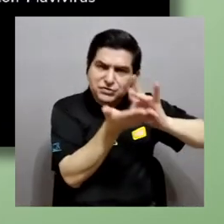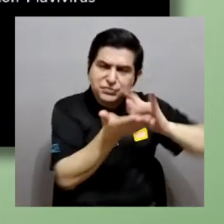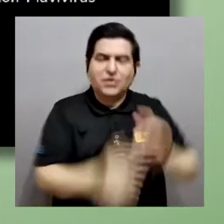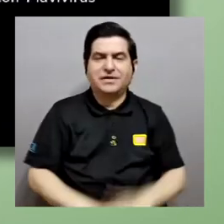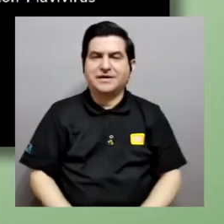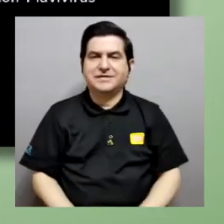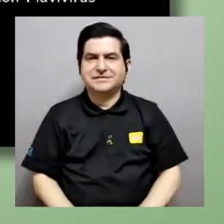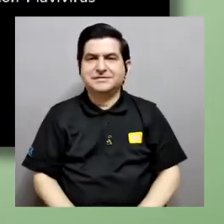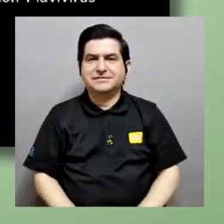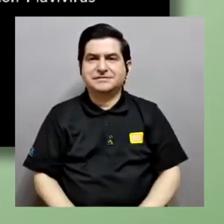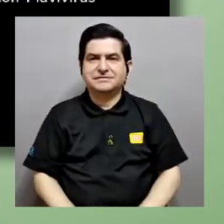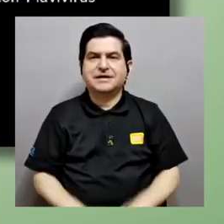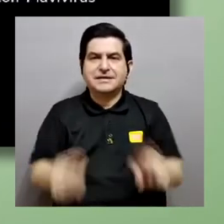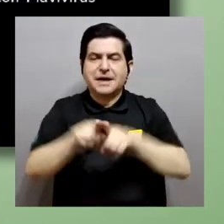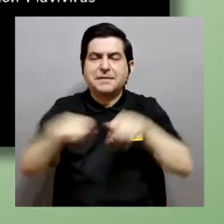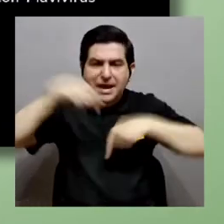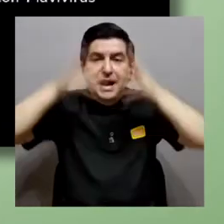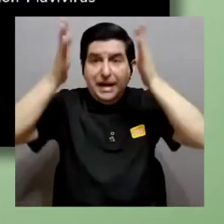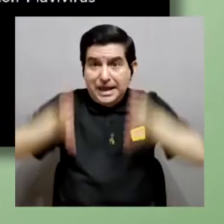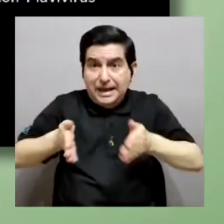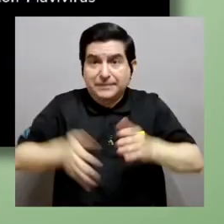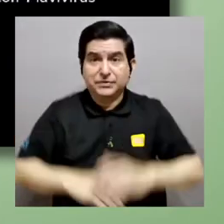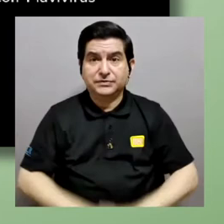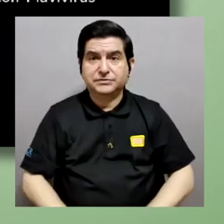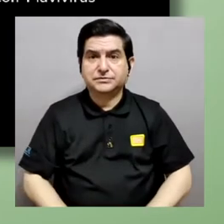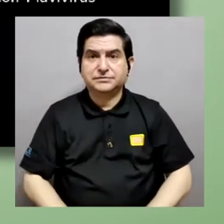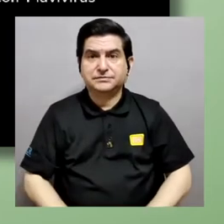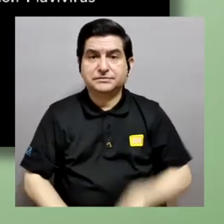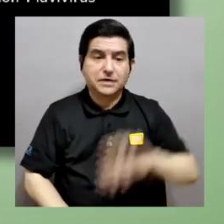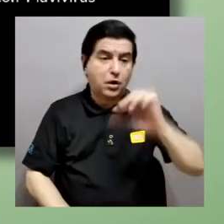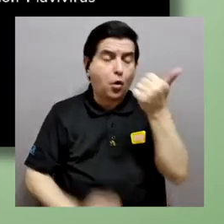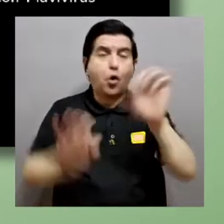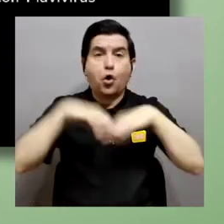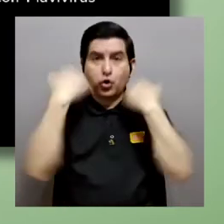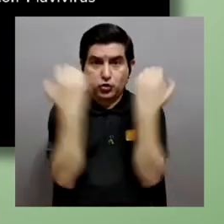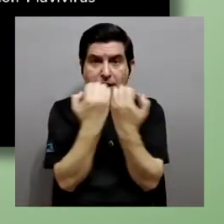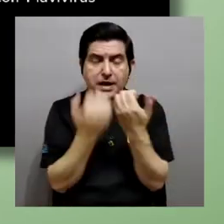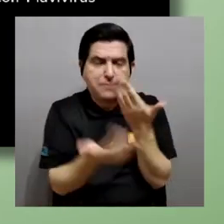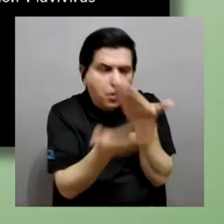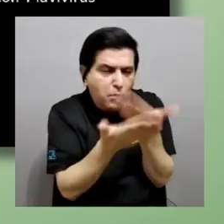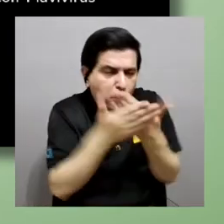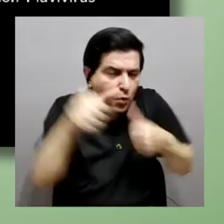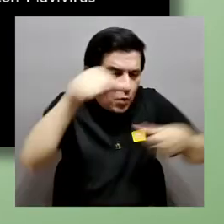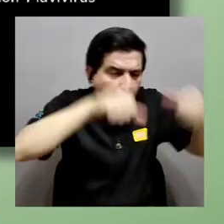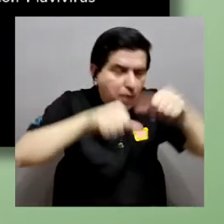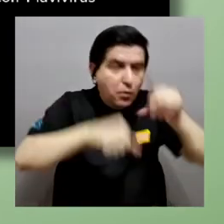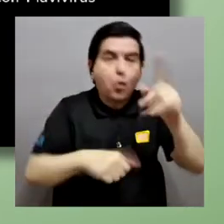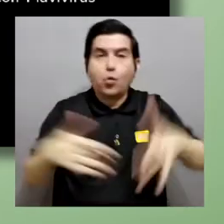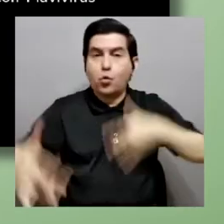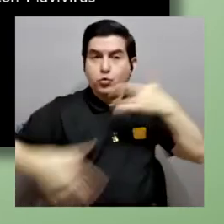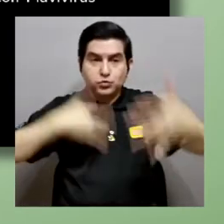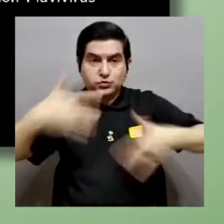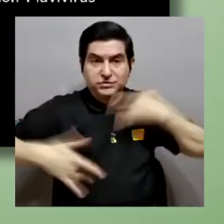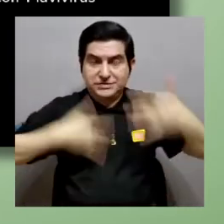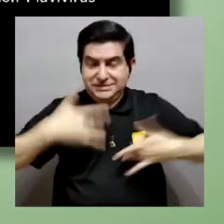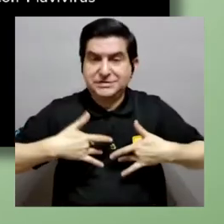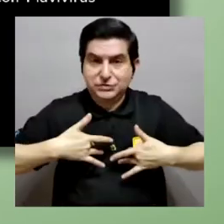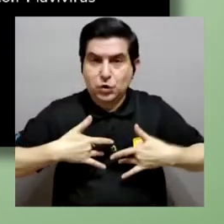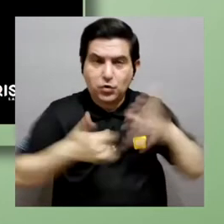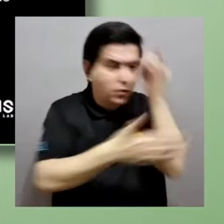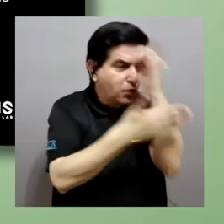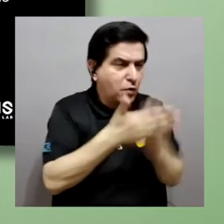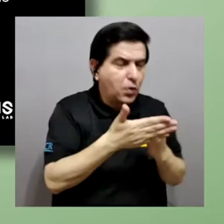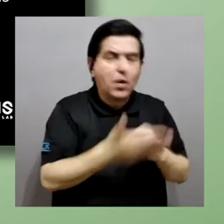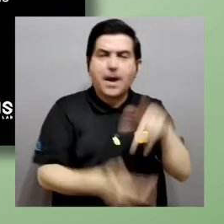Y básicamente este otro equipo de la parte experimental diseñó un sensor, ¿verdad? Es básicamente una proteína que permite